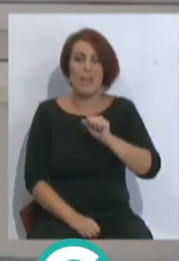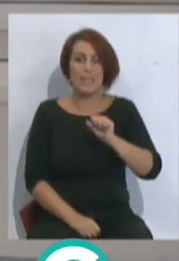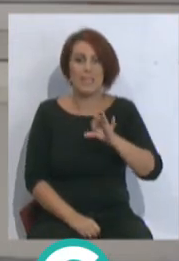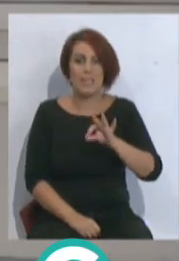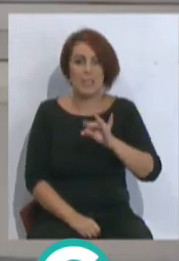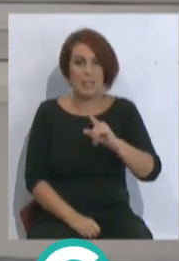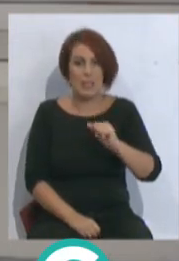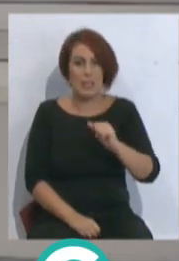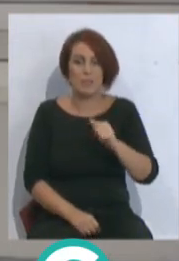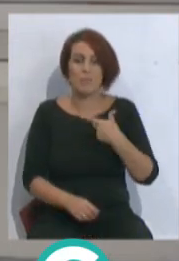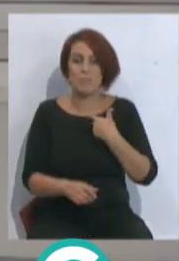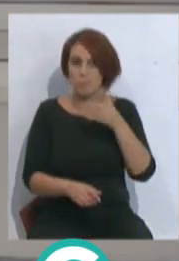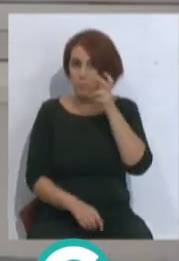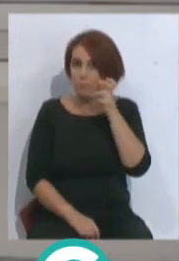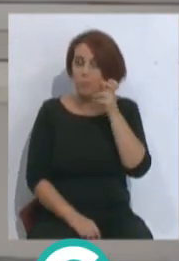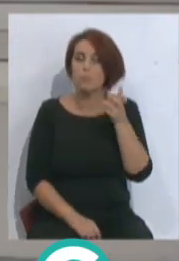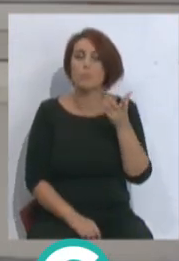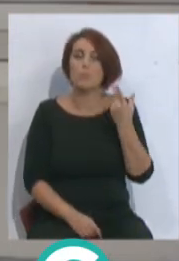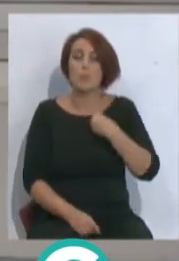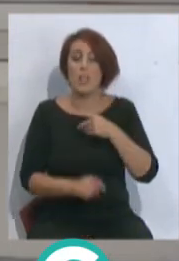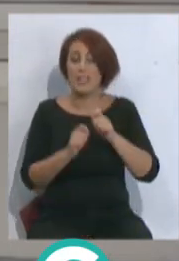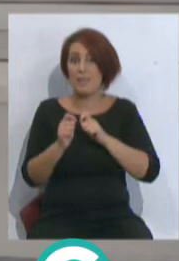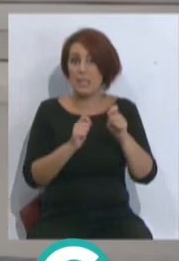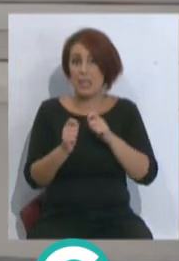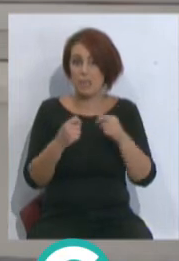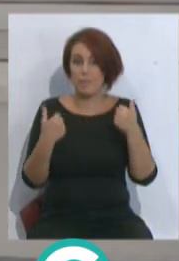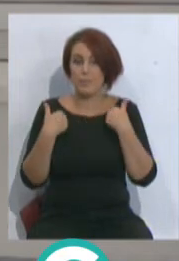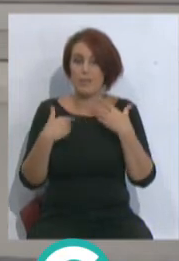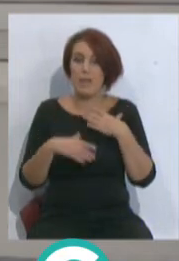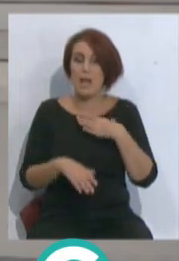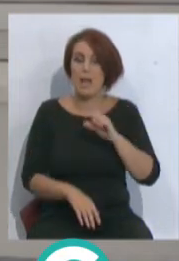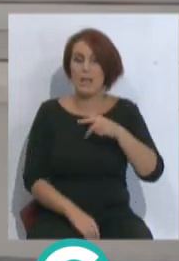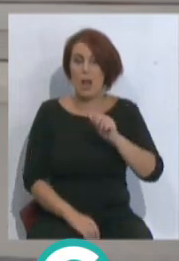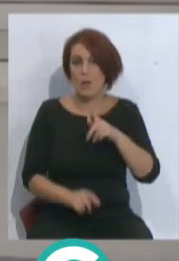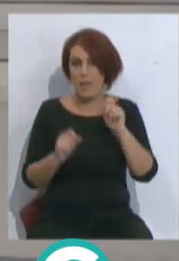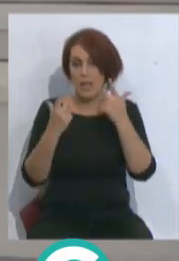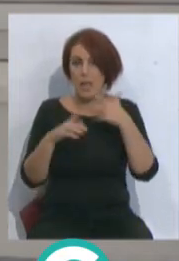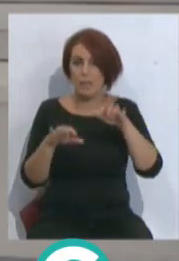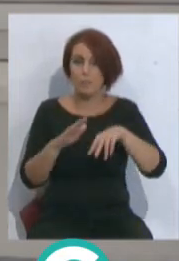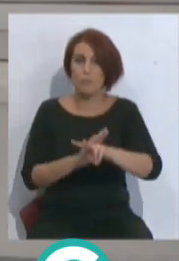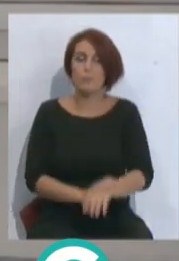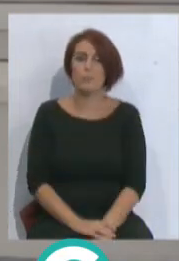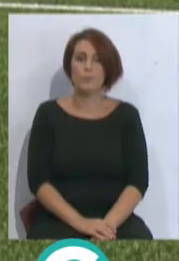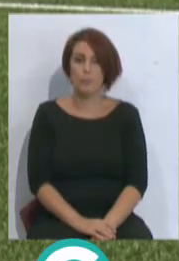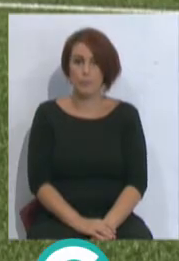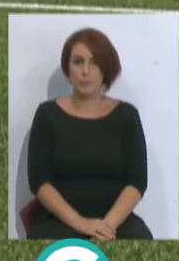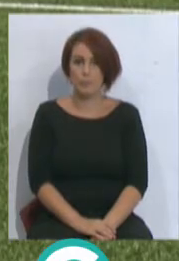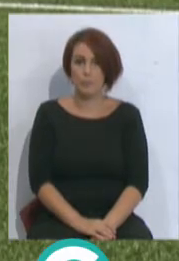en una no rueda de prensa una entrevista que le hace el canal oficial del Cádiz Club de Fútbol.